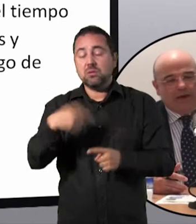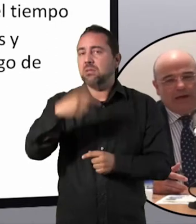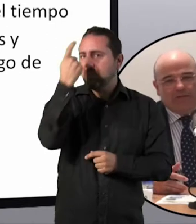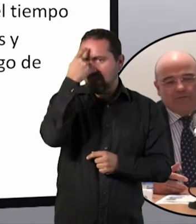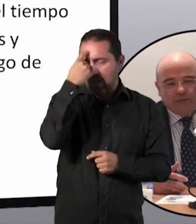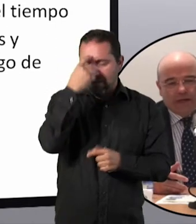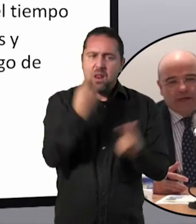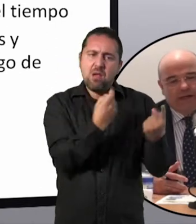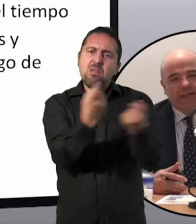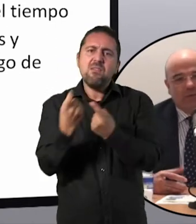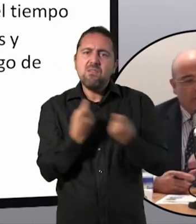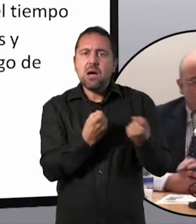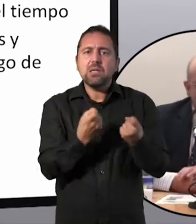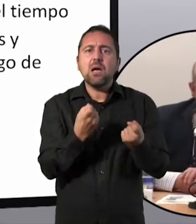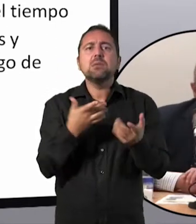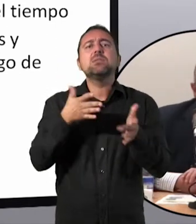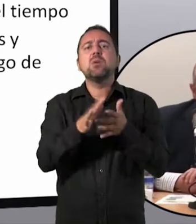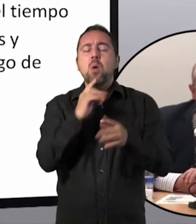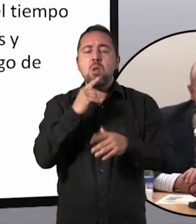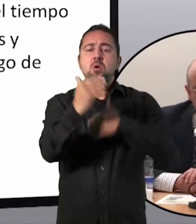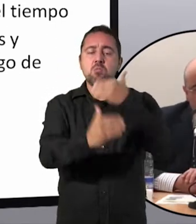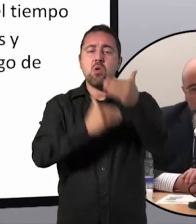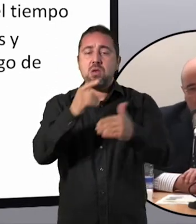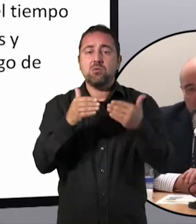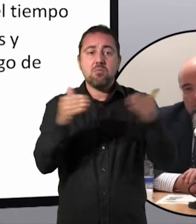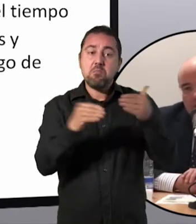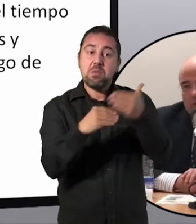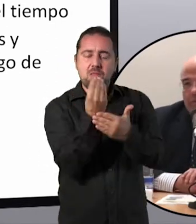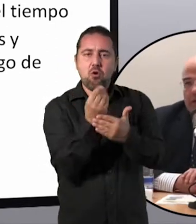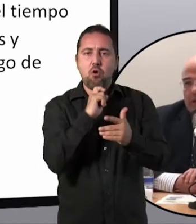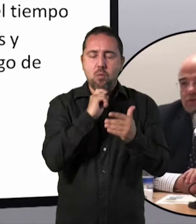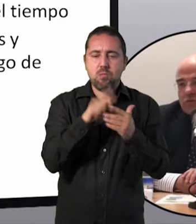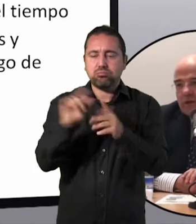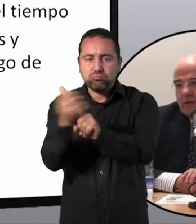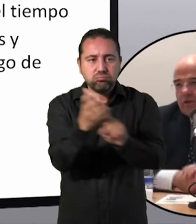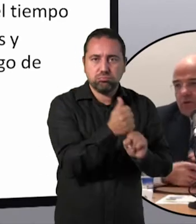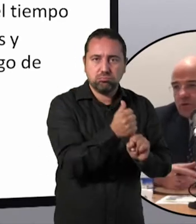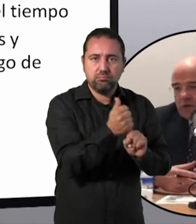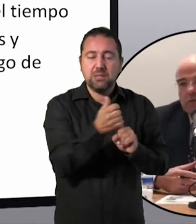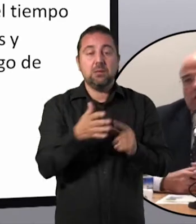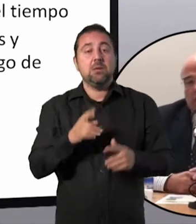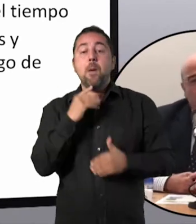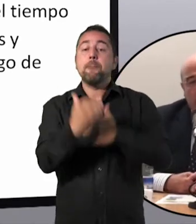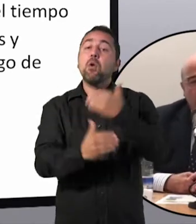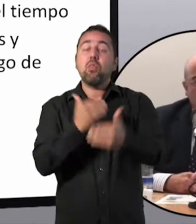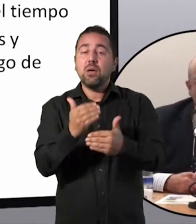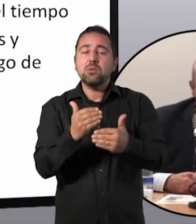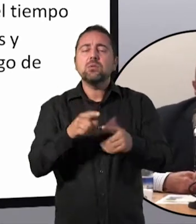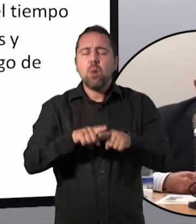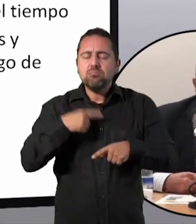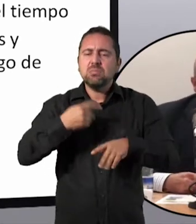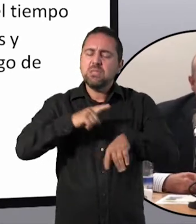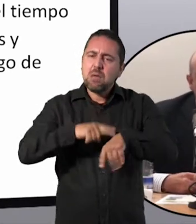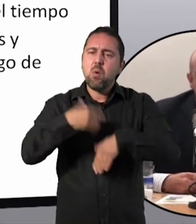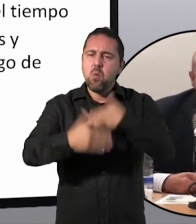para afrontar este proceso de emprendedor. El proceso de emprendedor es un ejercicio continuo a lo largo del tiempo.